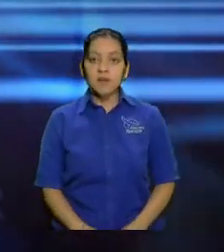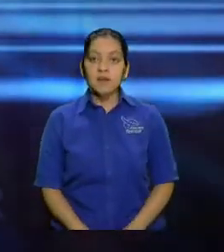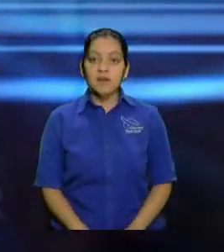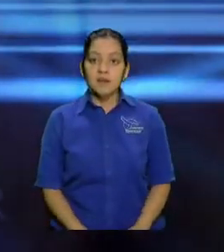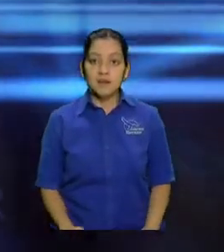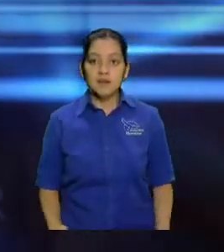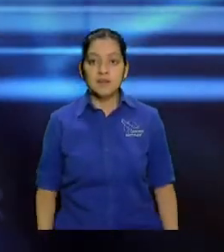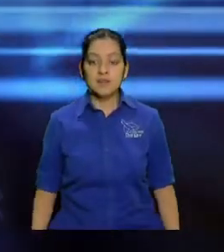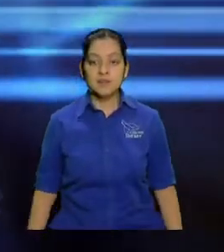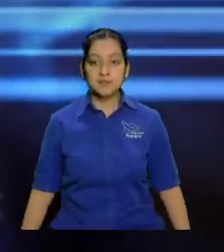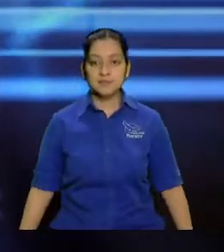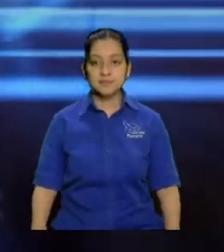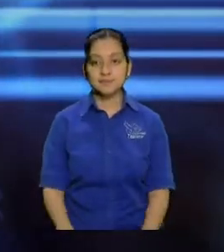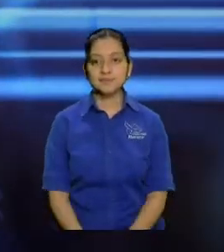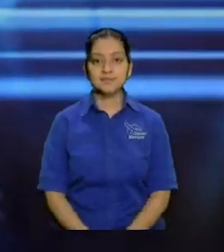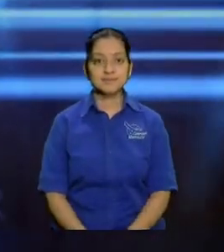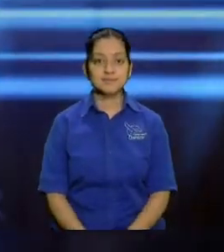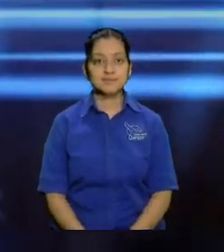voy a leer.